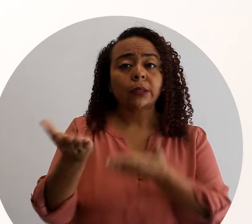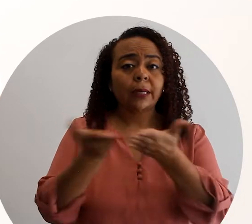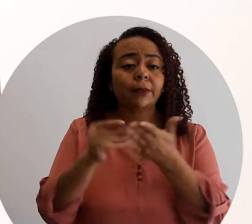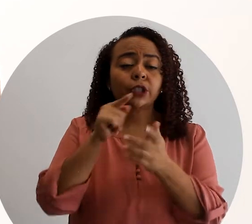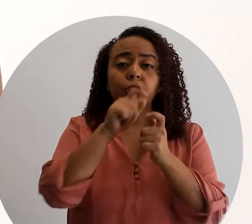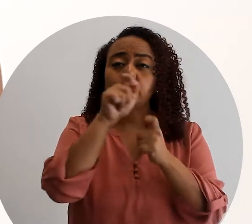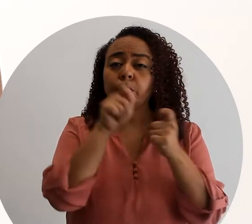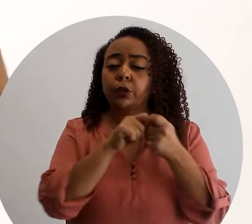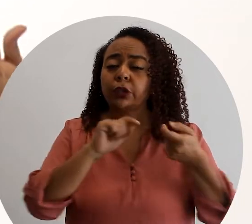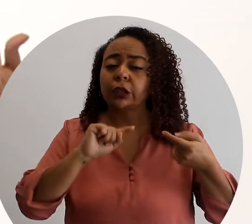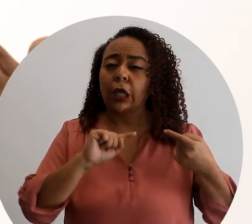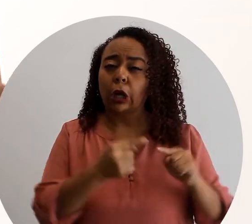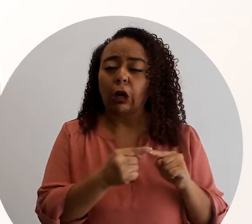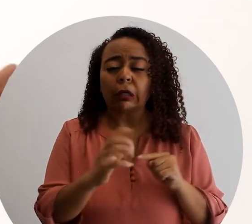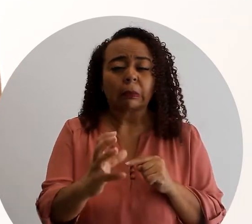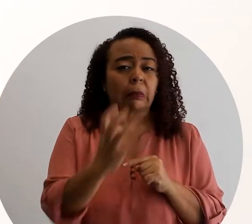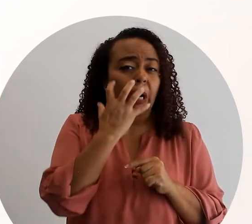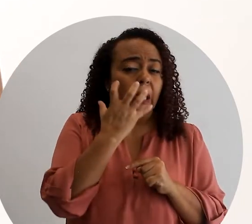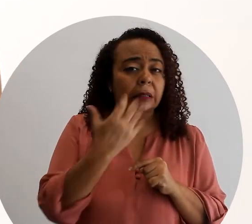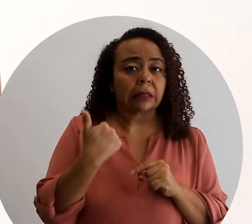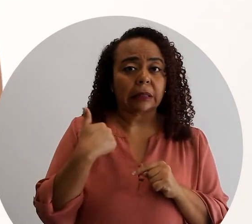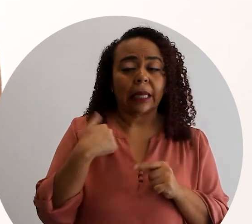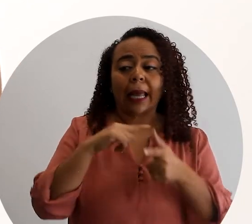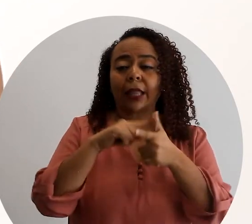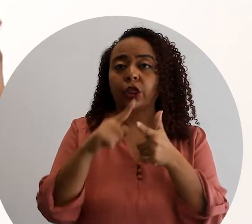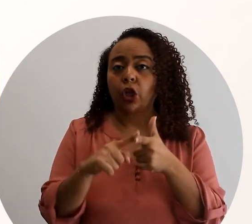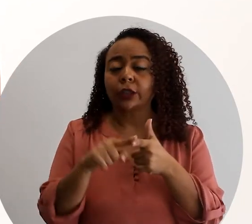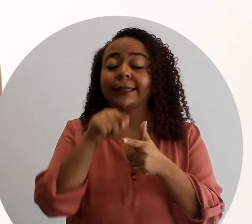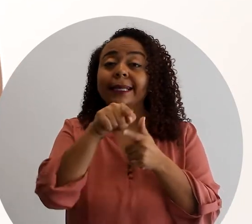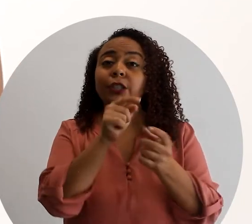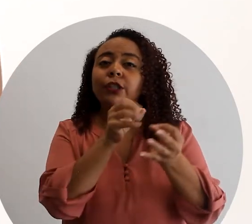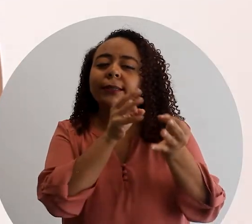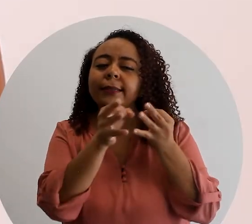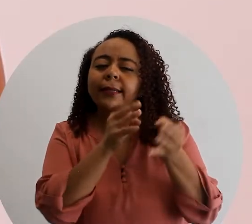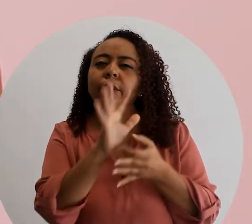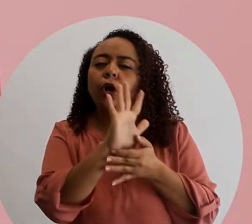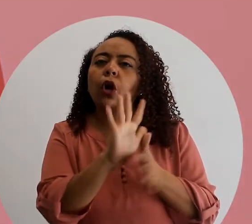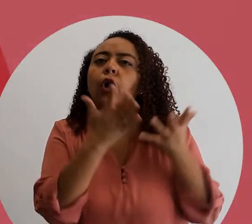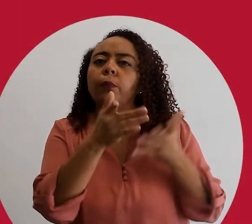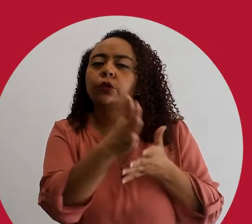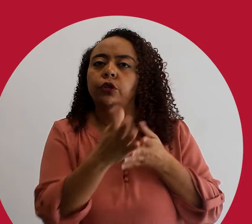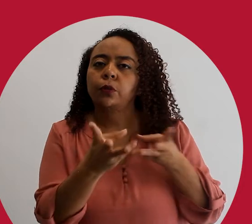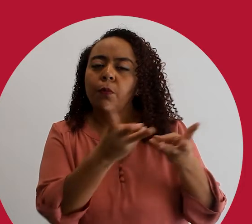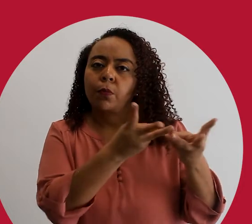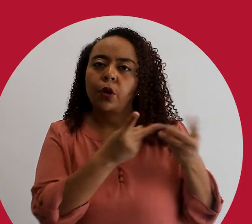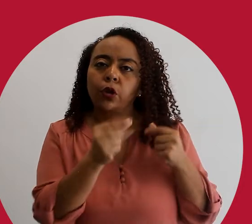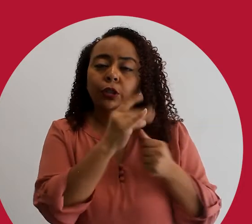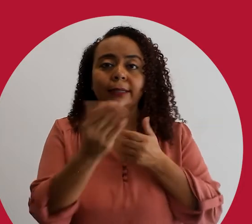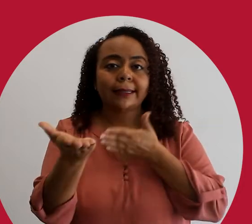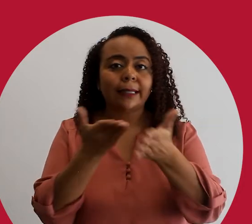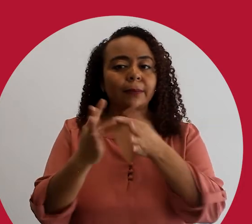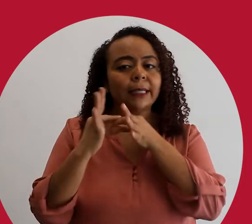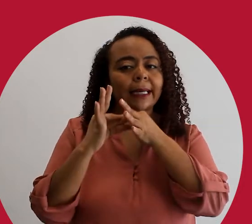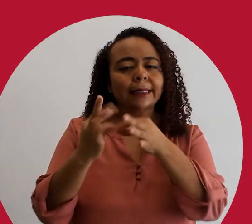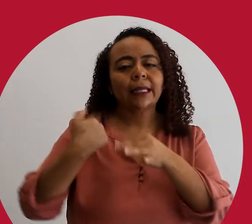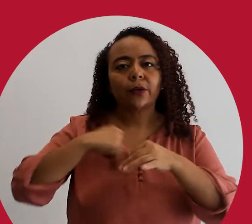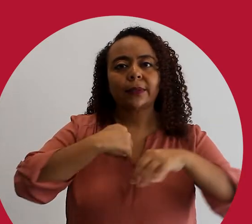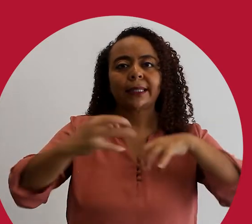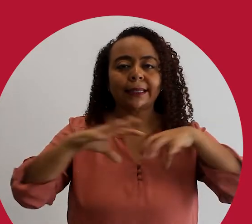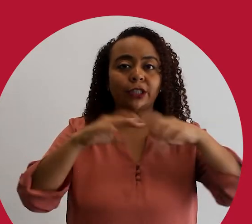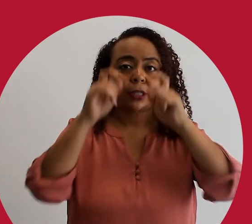que estos puntos de dolor generan. Pues bien, los aliviadores de dolor describen cómo sus productos o servicios